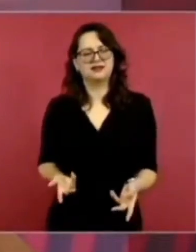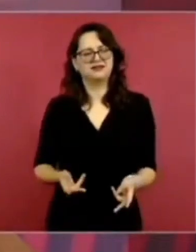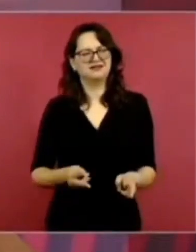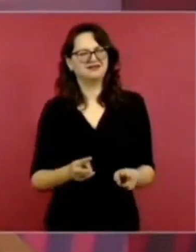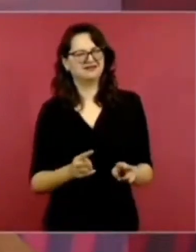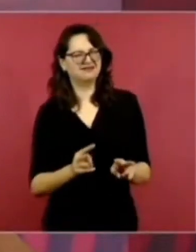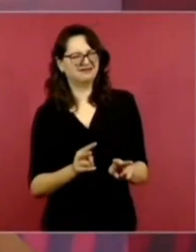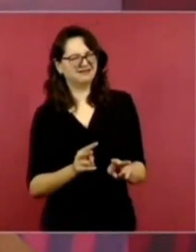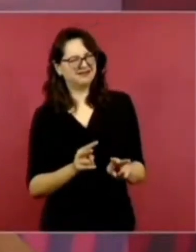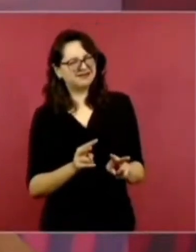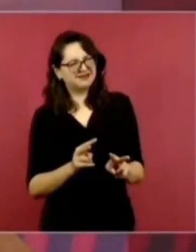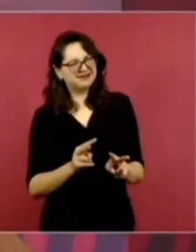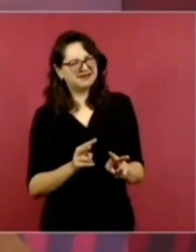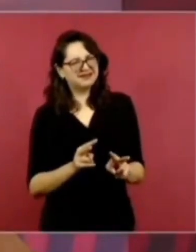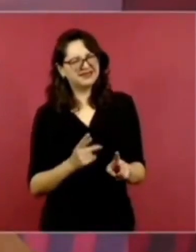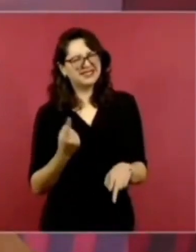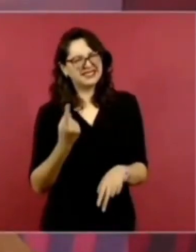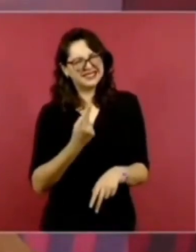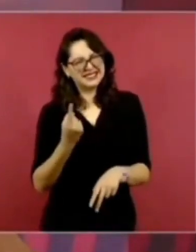Lorenzo Córdoba,